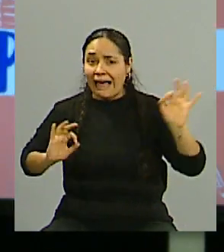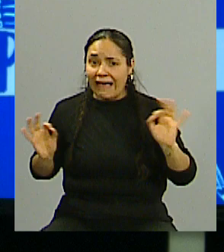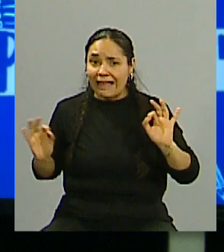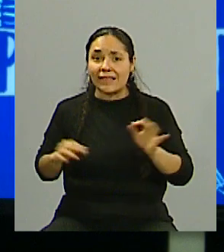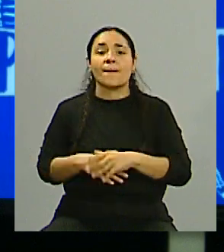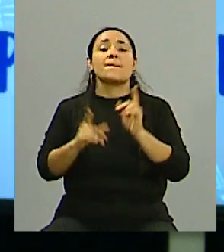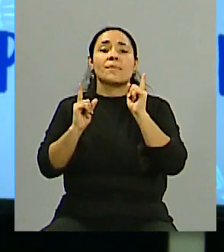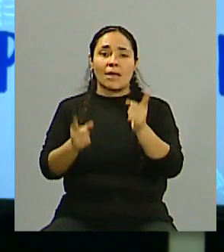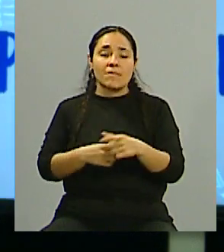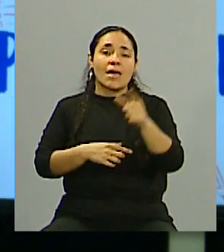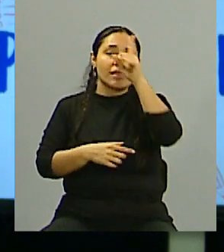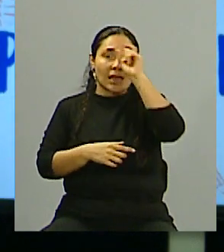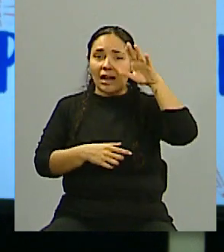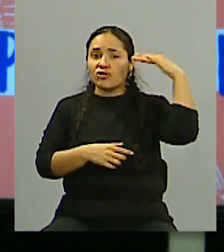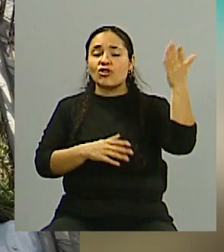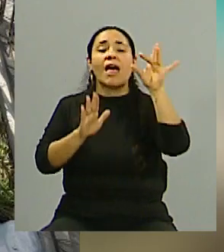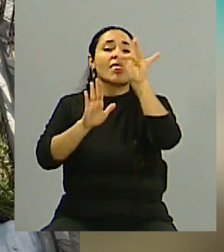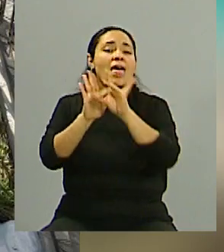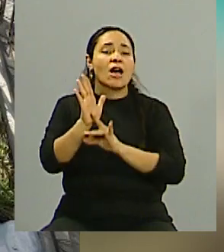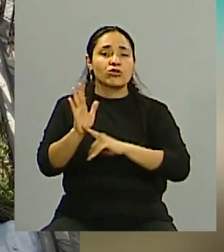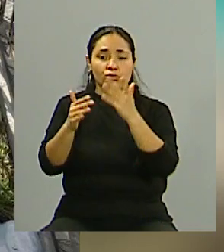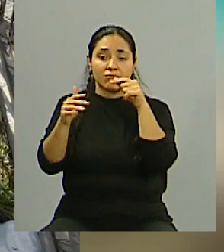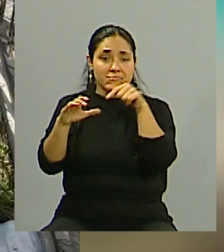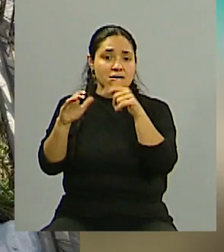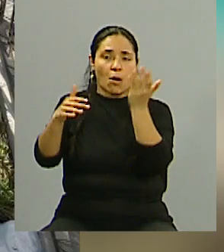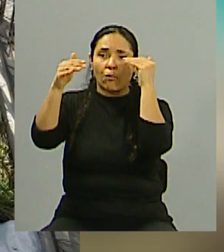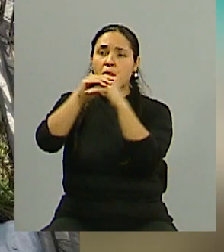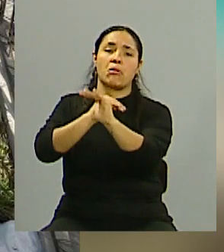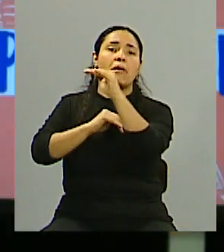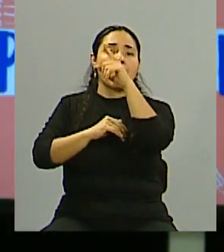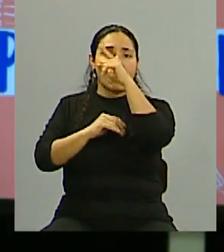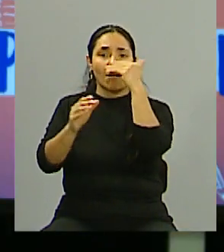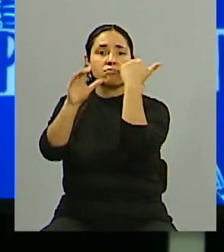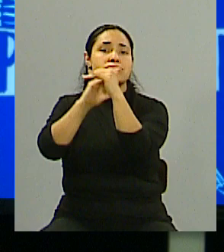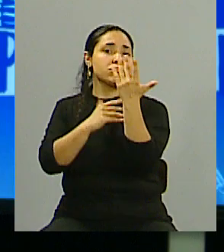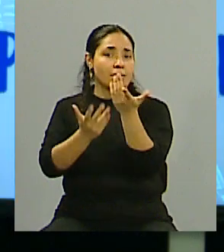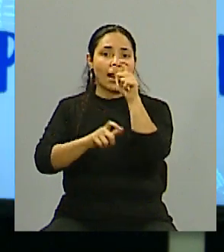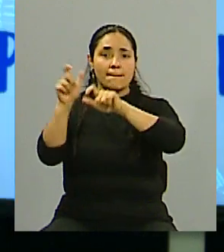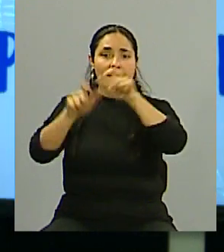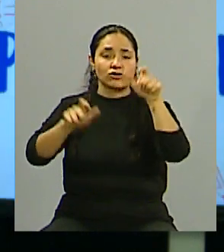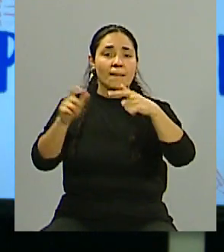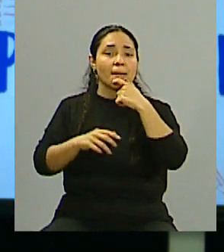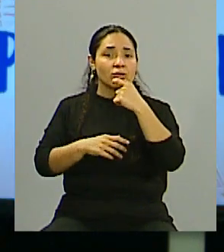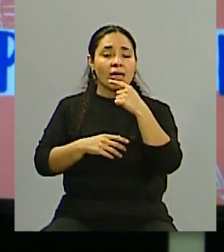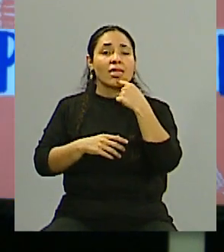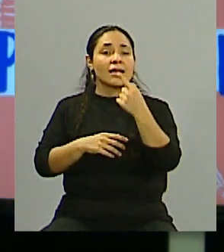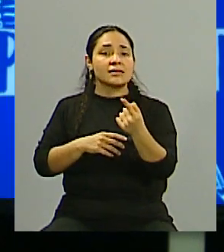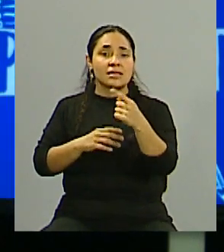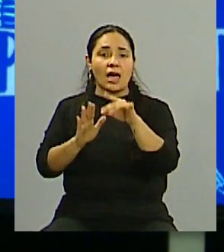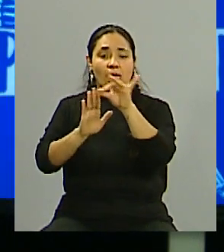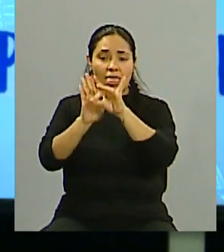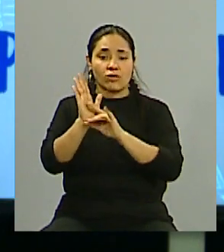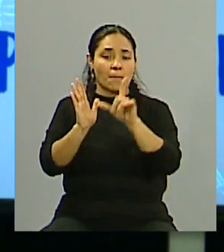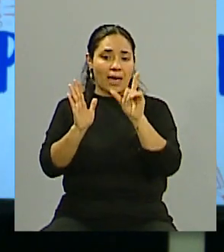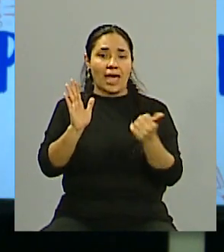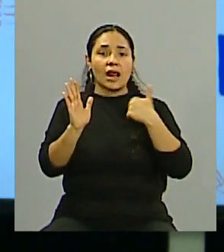transferencia internacional de datos. En la planilla que llenó la mayoría de los mendocinos y mendocinas que fueron, decían que los datos no se alojaban en